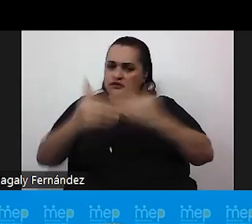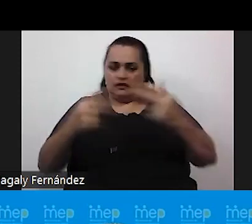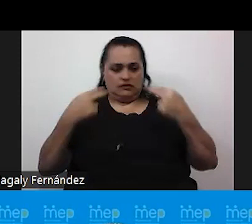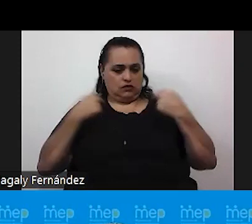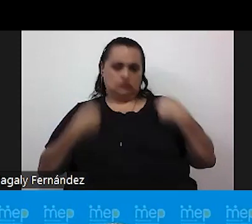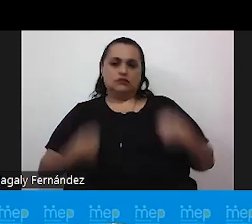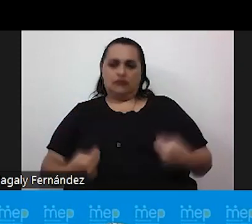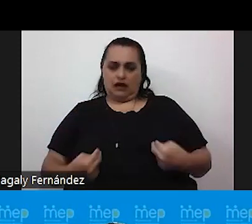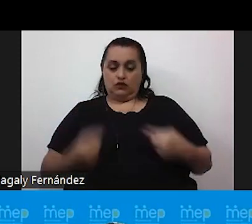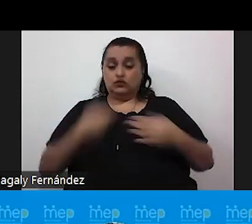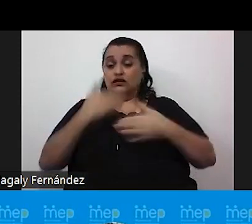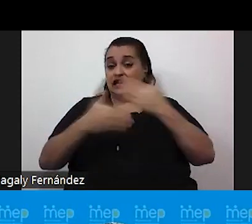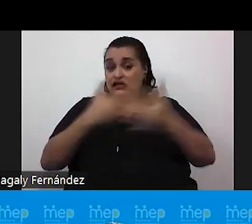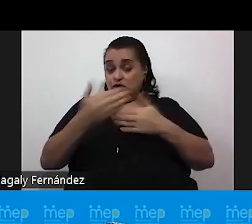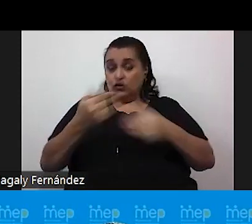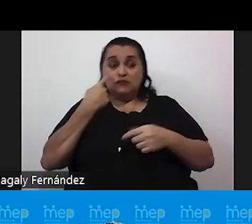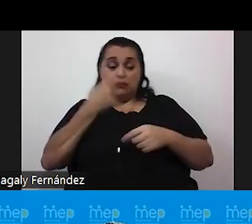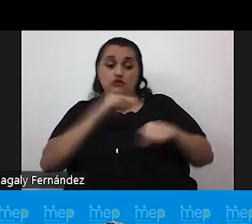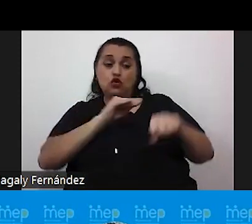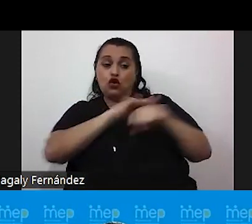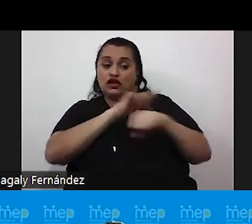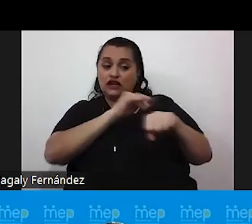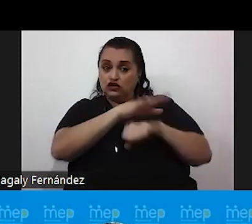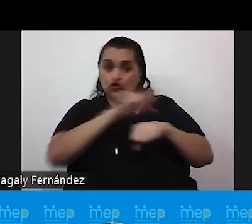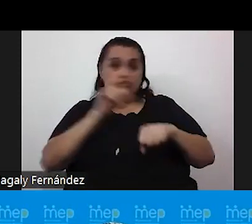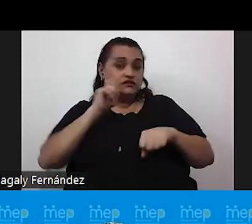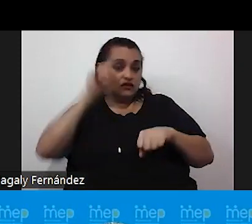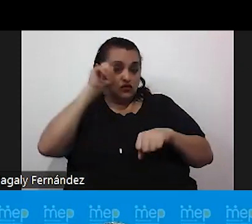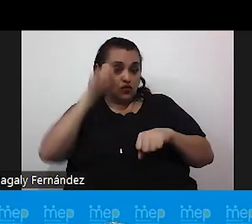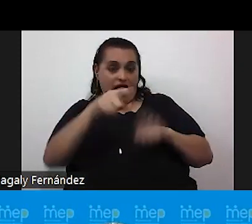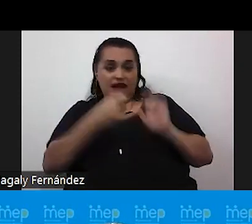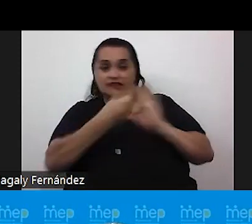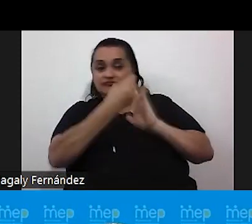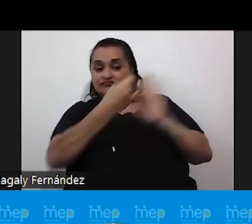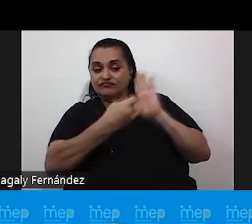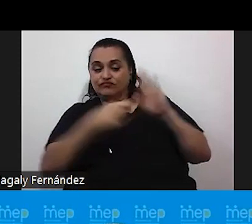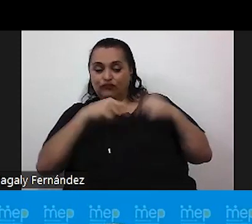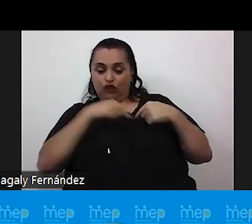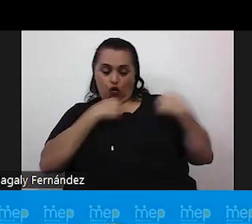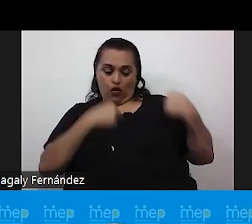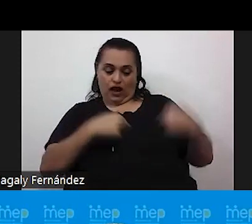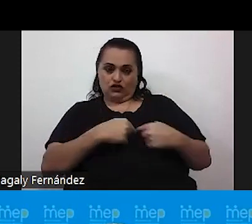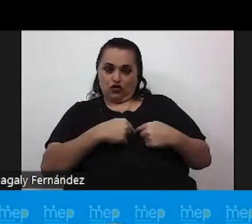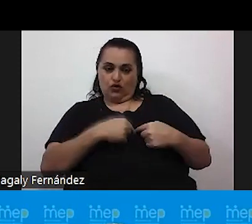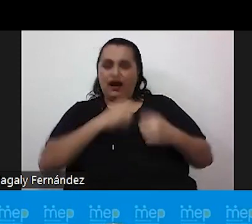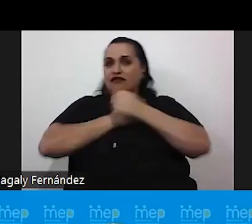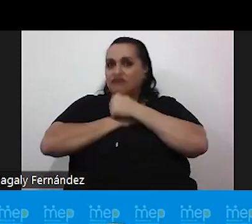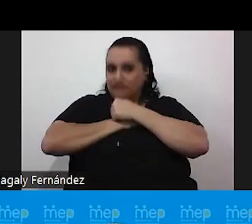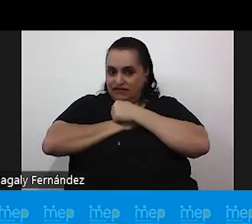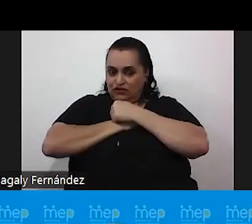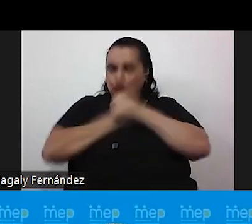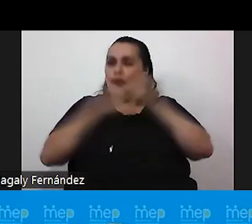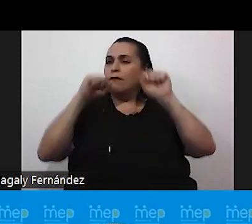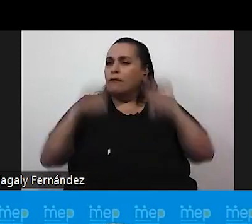Luego nos gusta colocar la orientación sexual acá en este ícono con un corazón representando la parte del afecto para poder